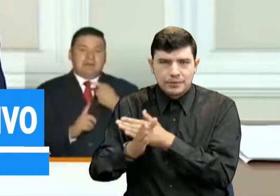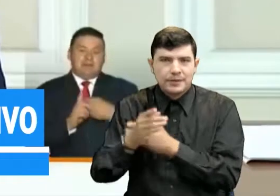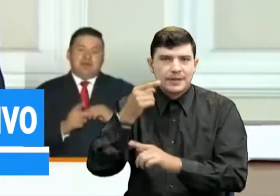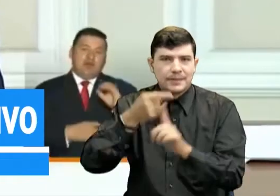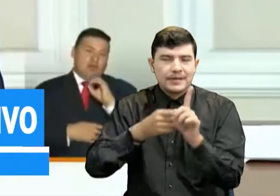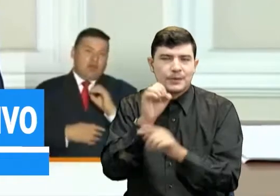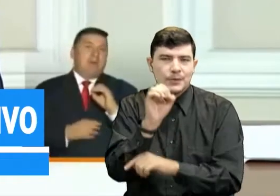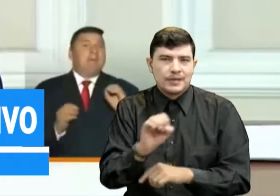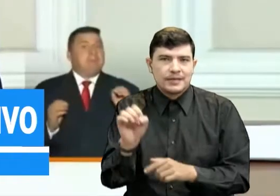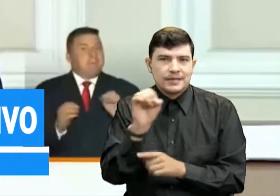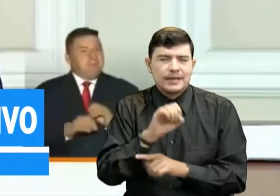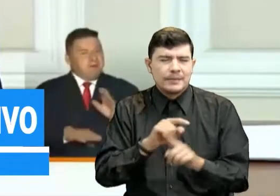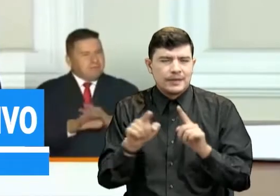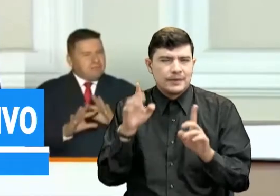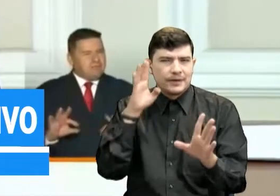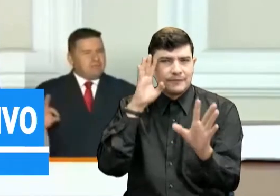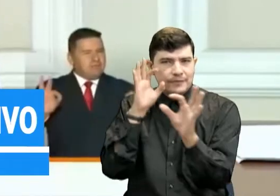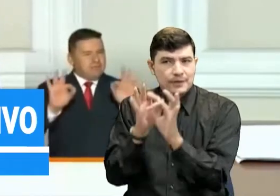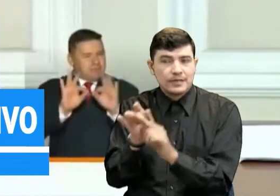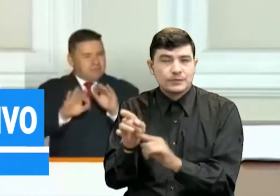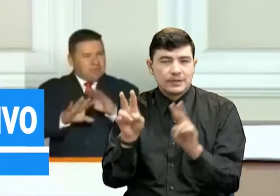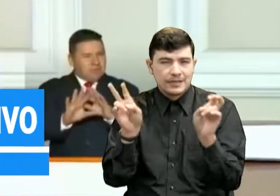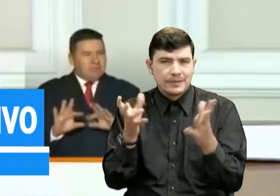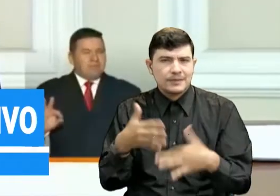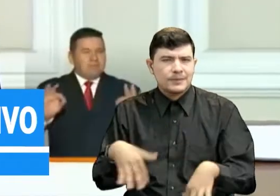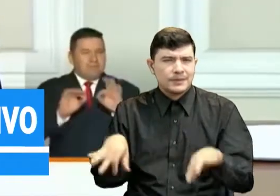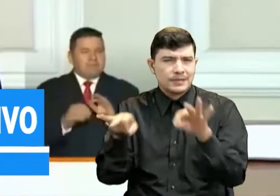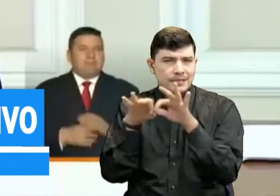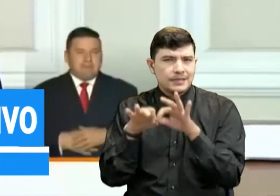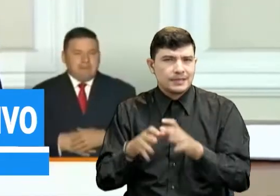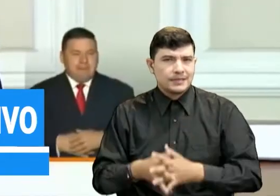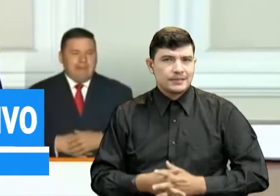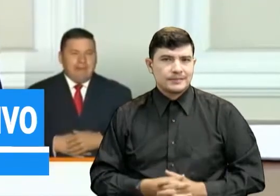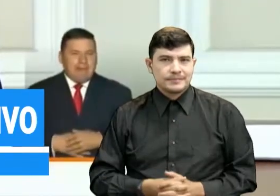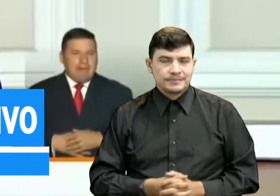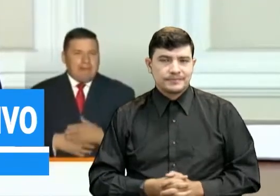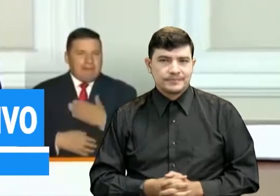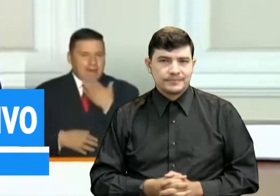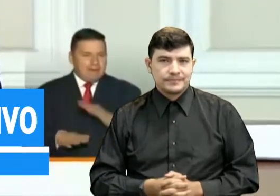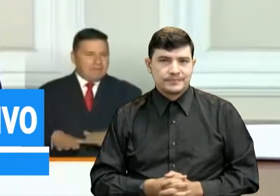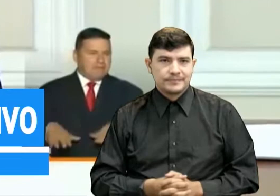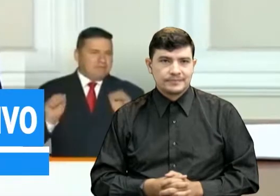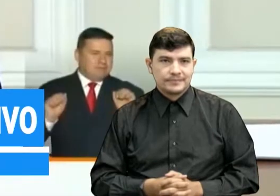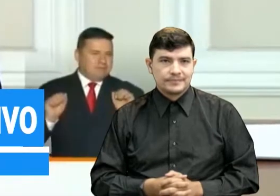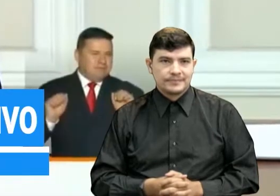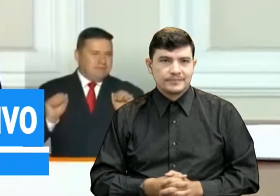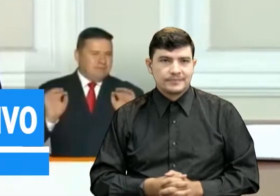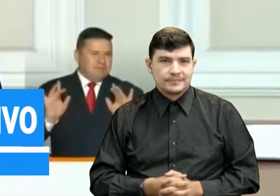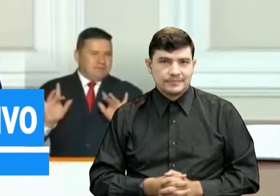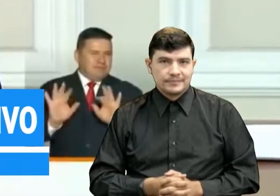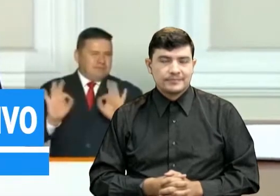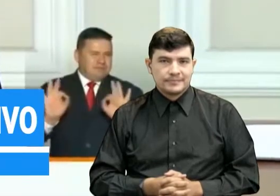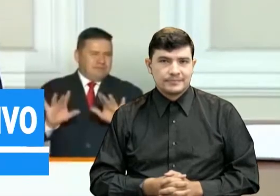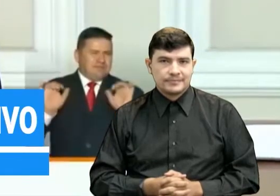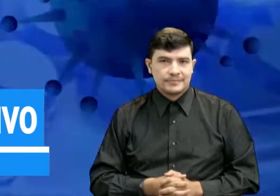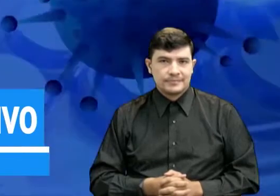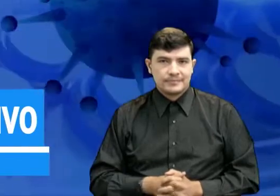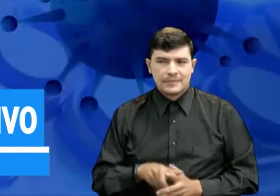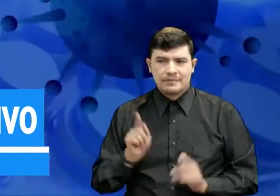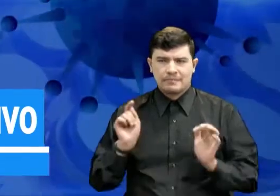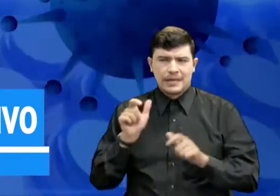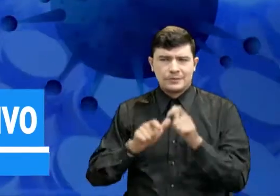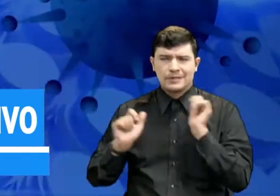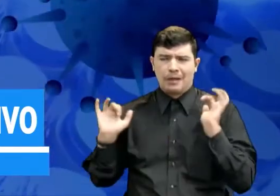de octubre, pero también con un énfasis muy importante en que prevengamos las aglomeraciones.